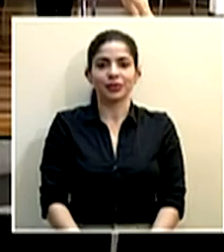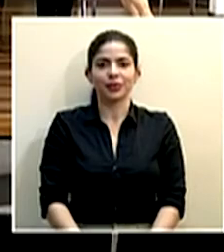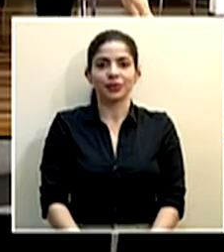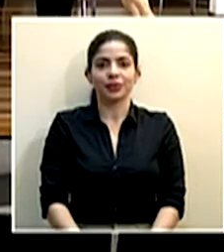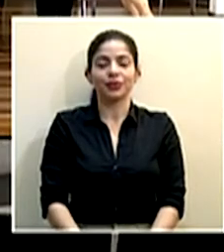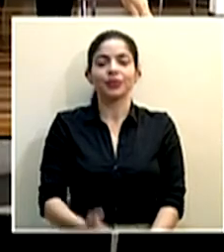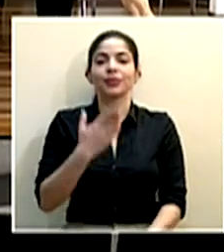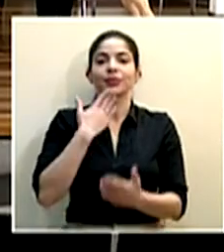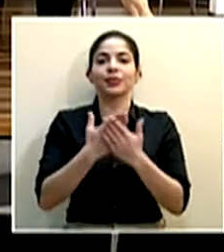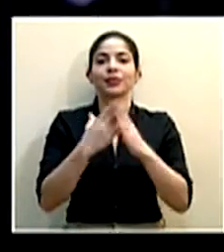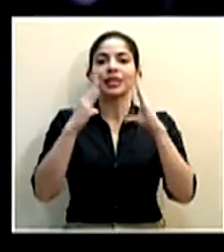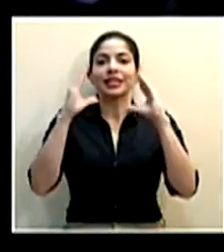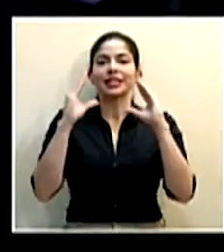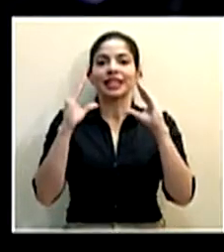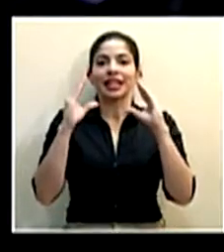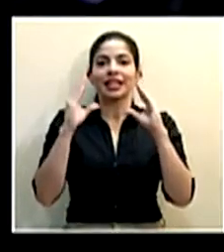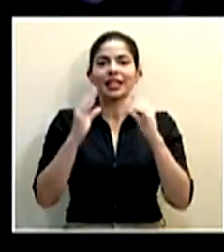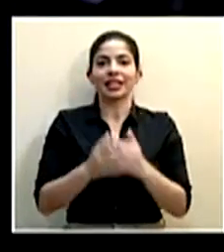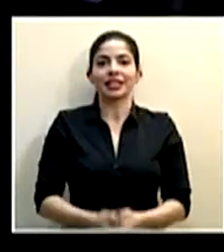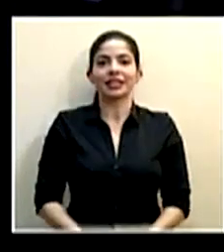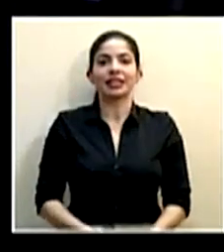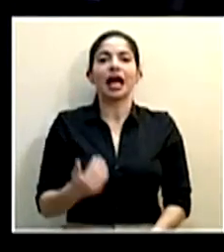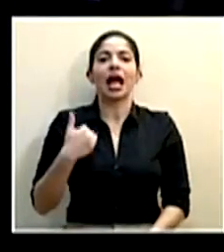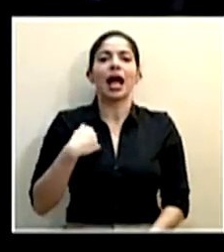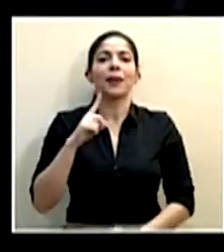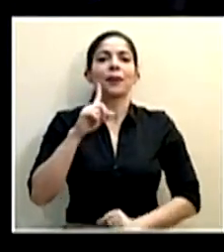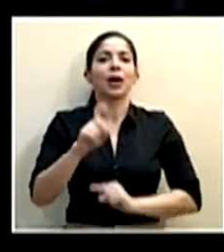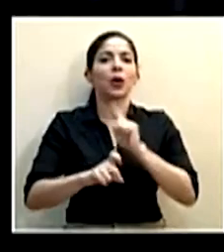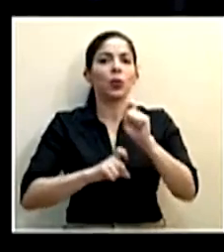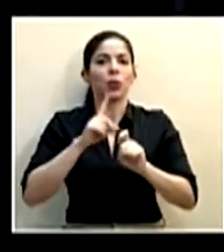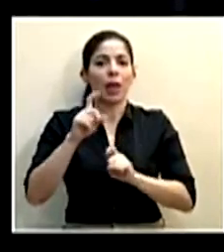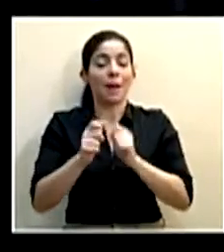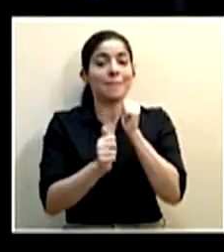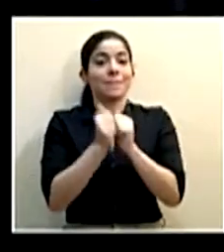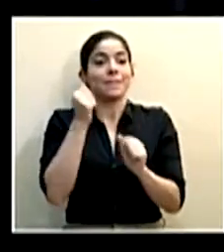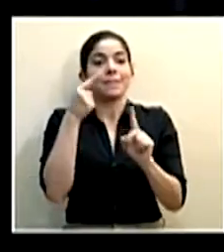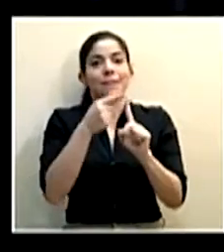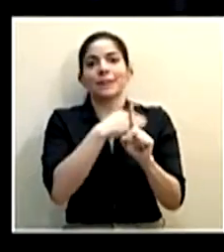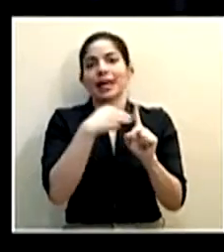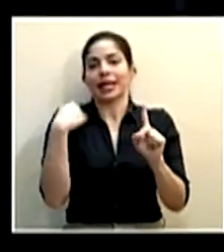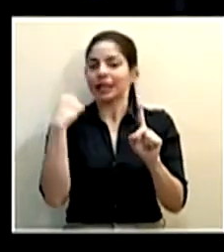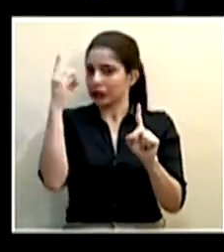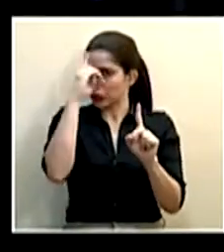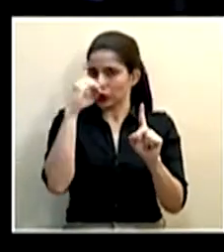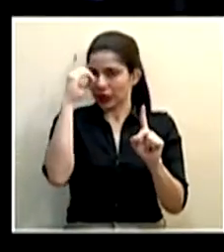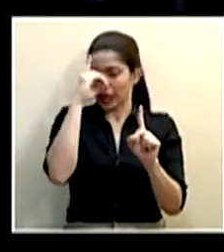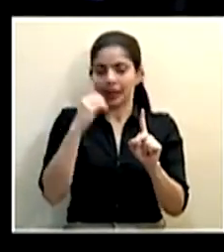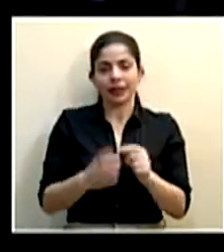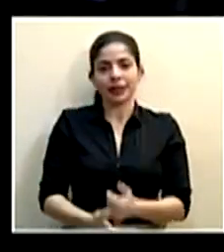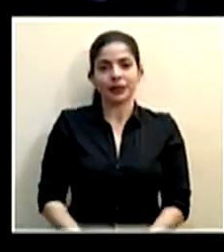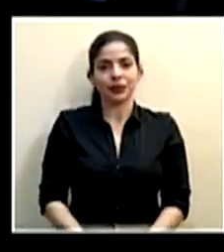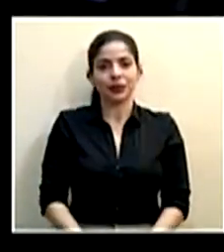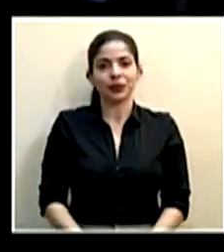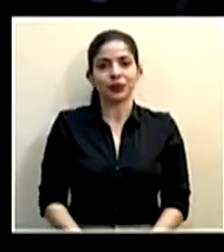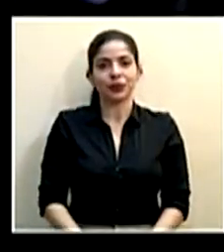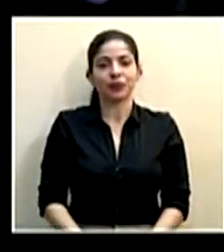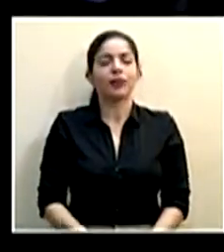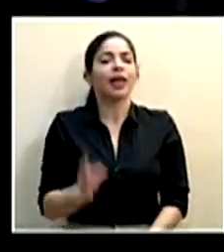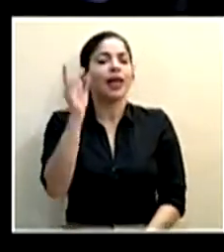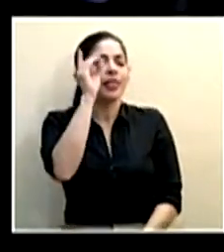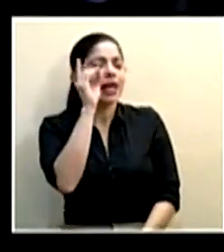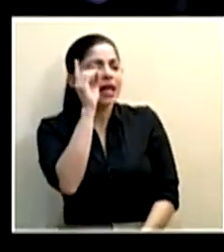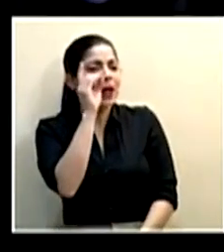Buenas tardes. Tengo varias consultas, la mayoría son para el ministro Salas. Don Daniel.